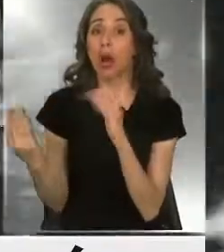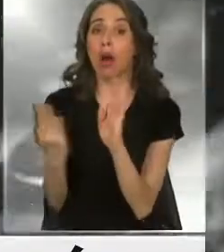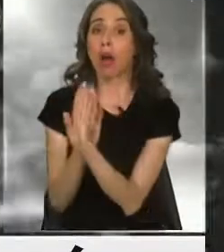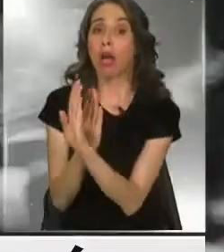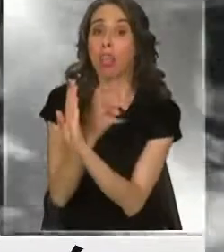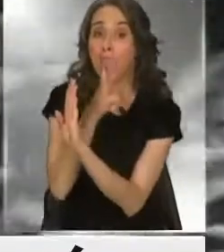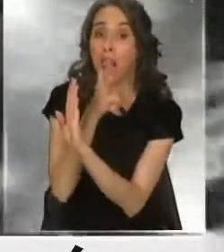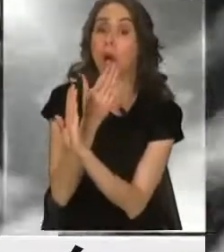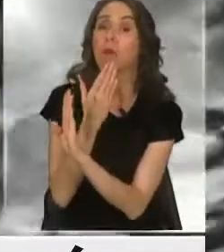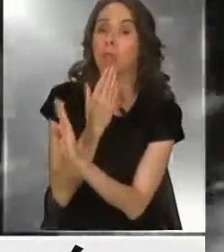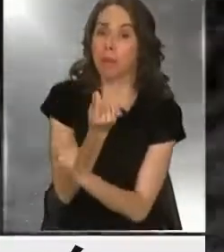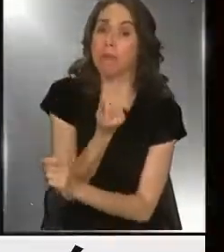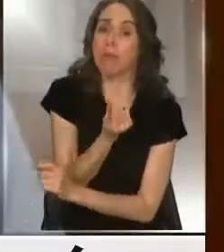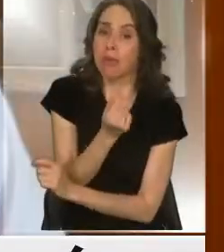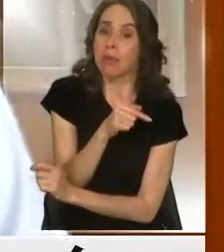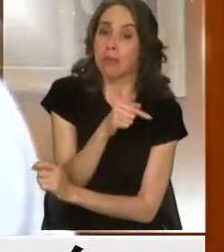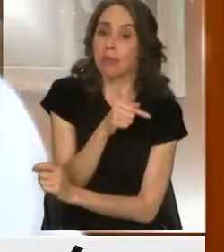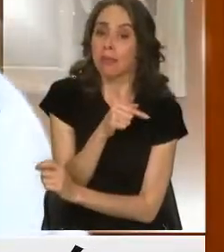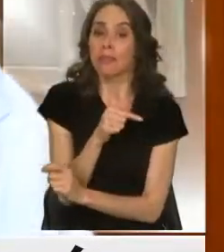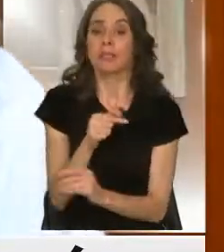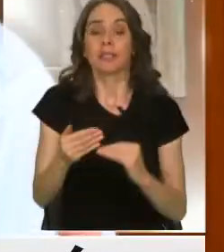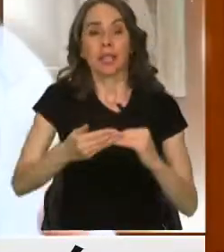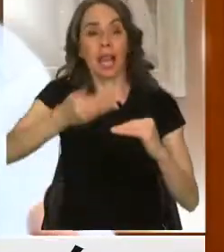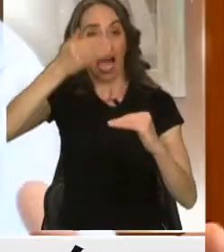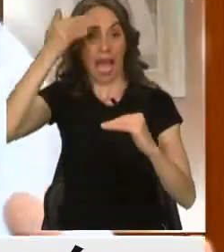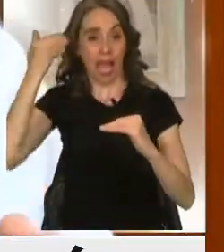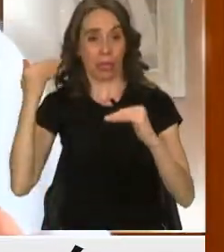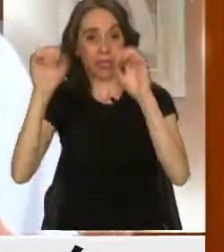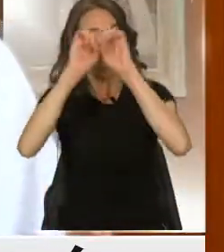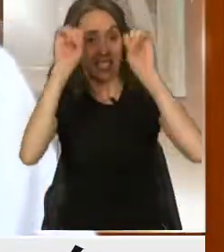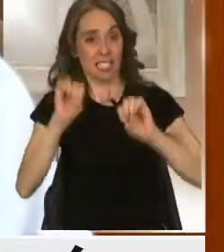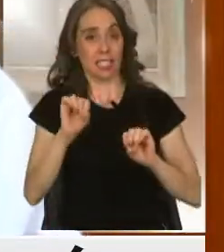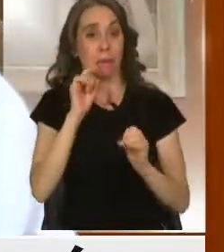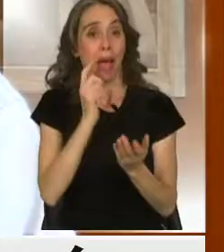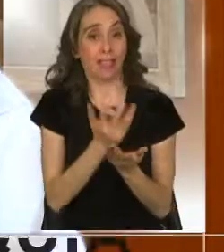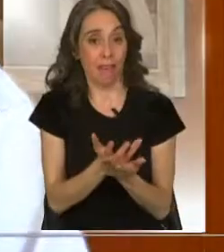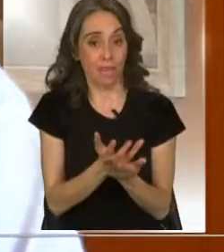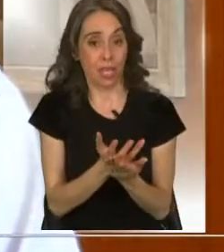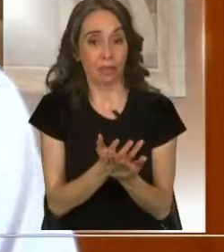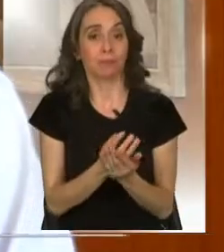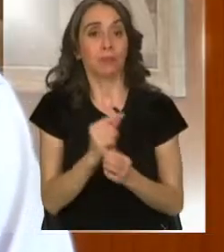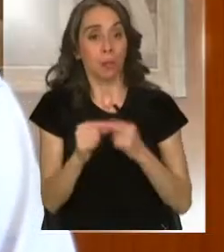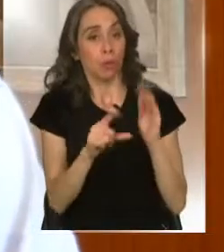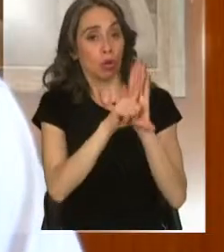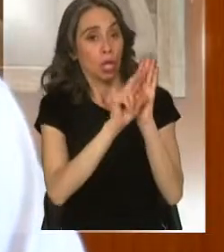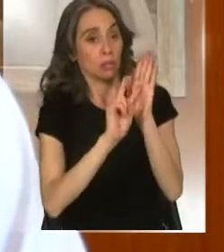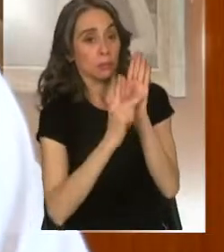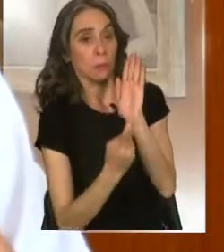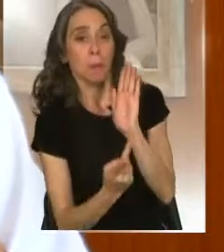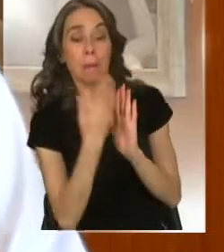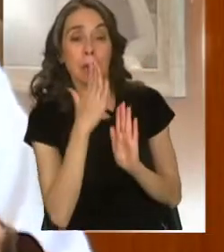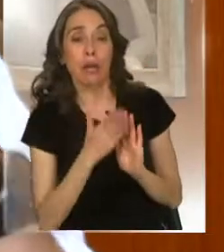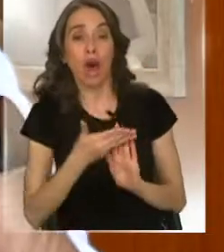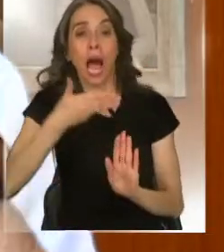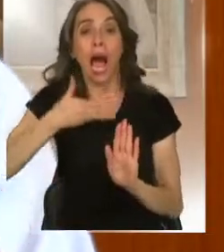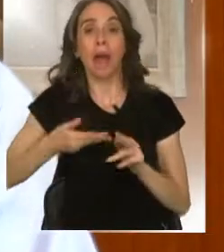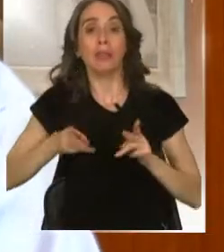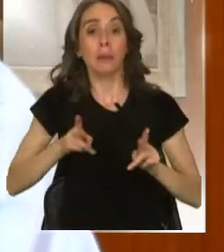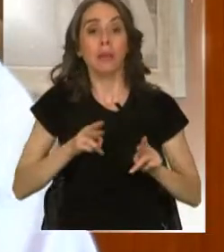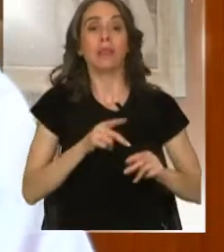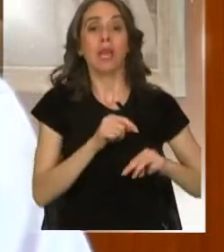de ella. El sistema que existía y que de poco se ha ido mejorando permitía un nivel de